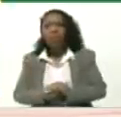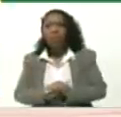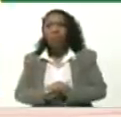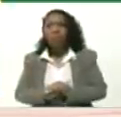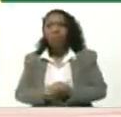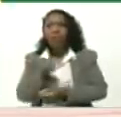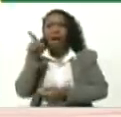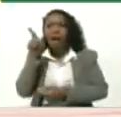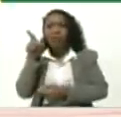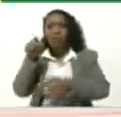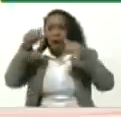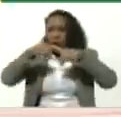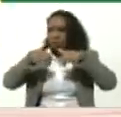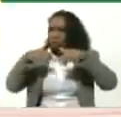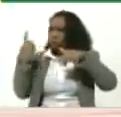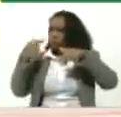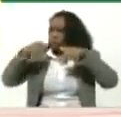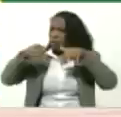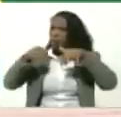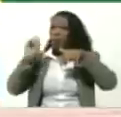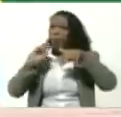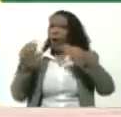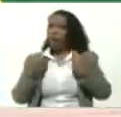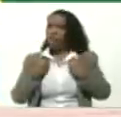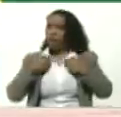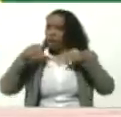¿Eso solo aquí? ¿O en vivo?